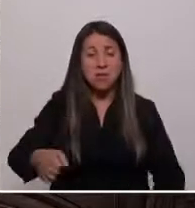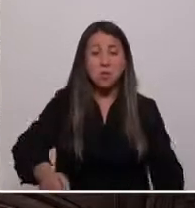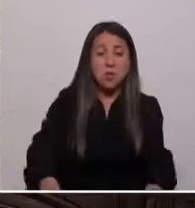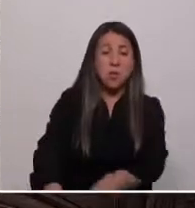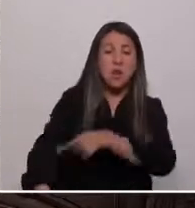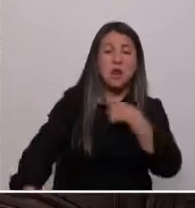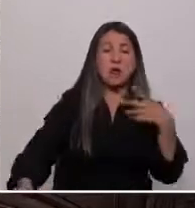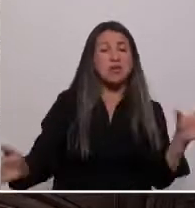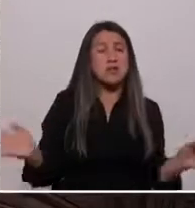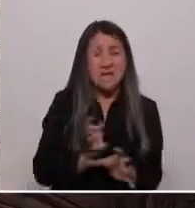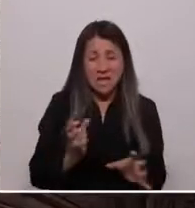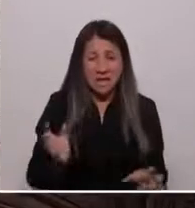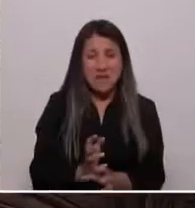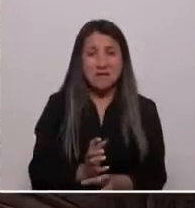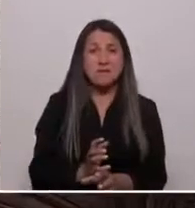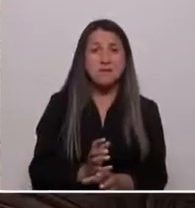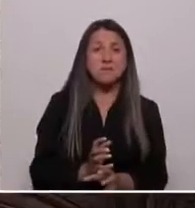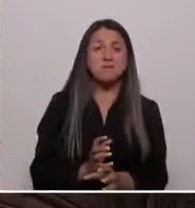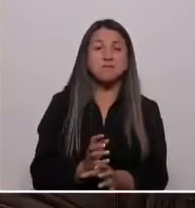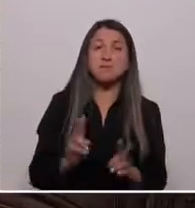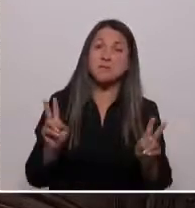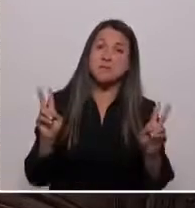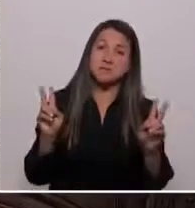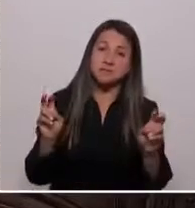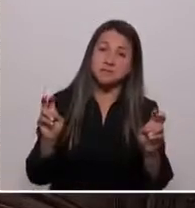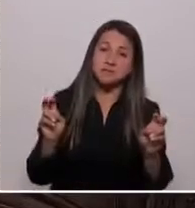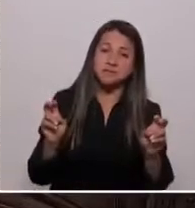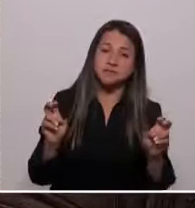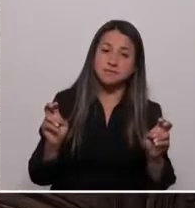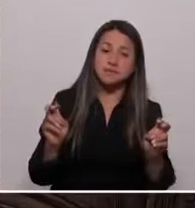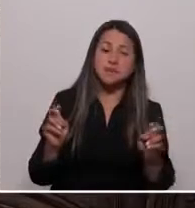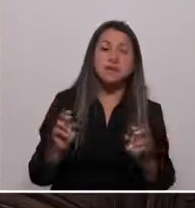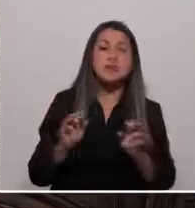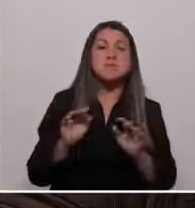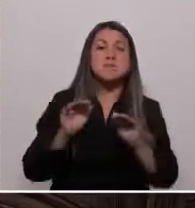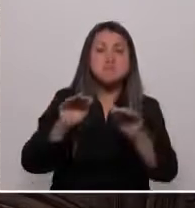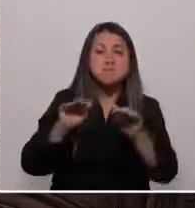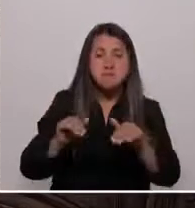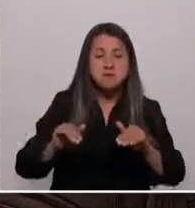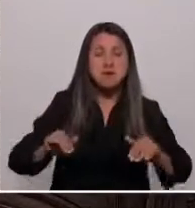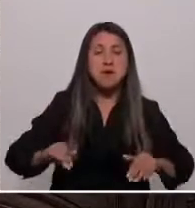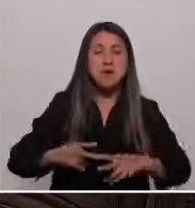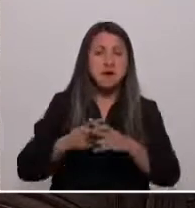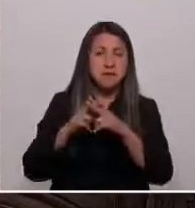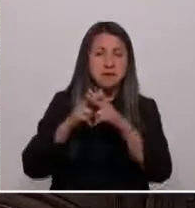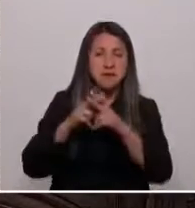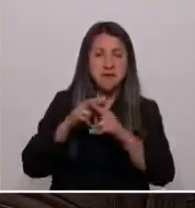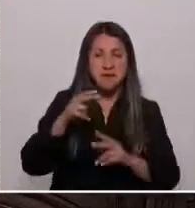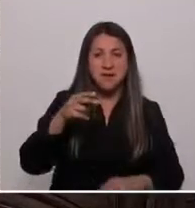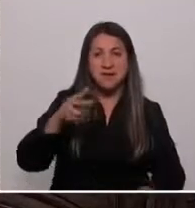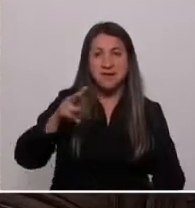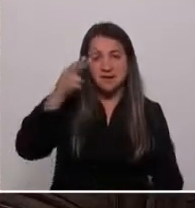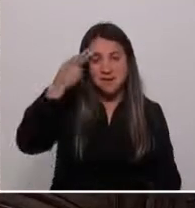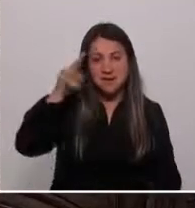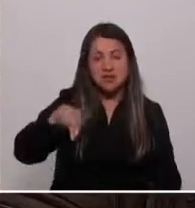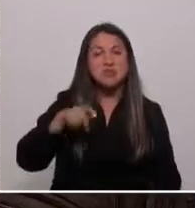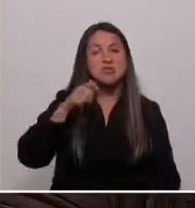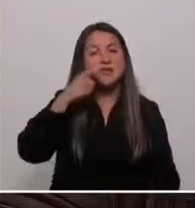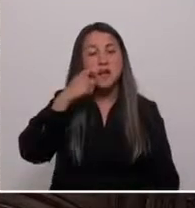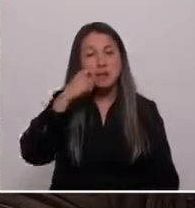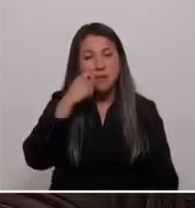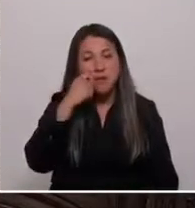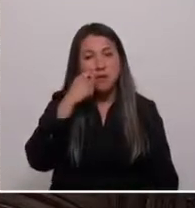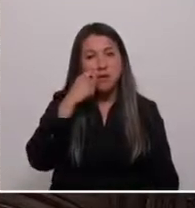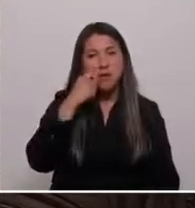paréntesis, con las mismas herramientas de la razón, el humanismo y la solidaridad,